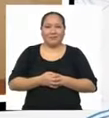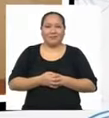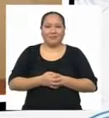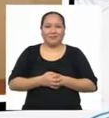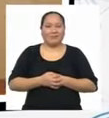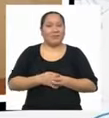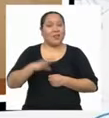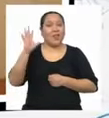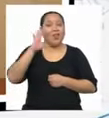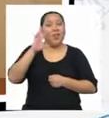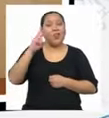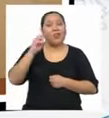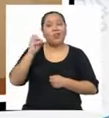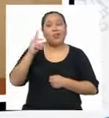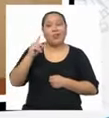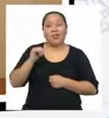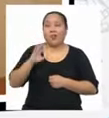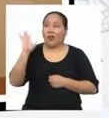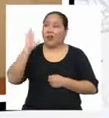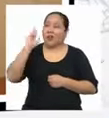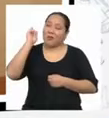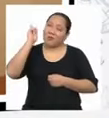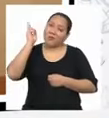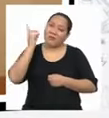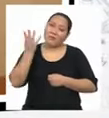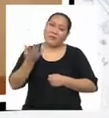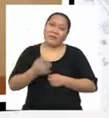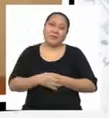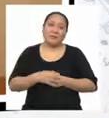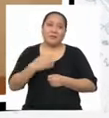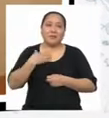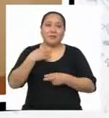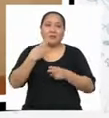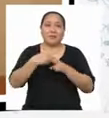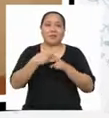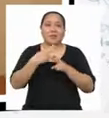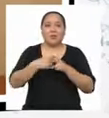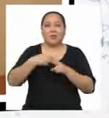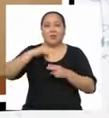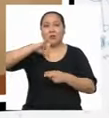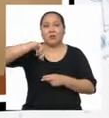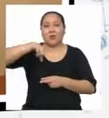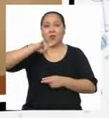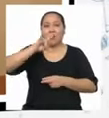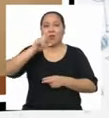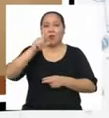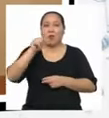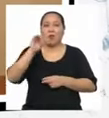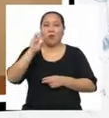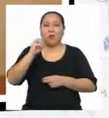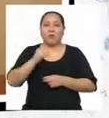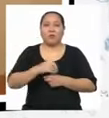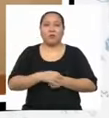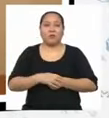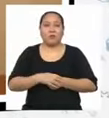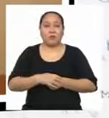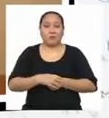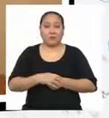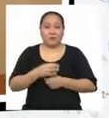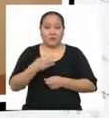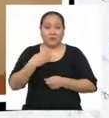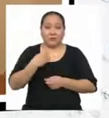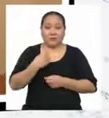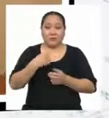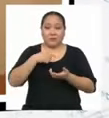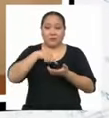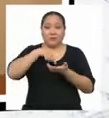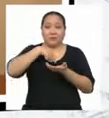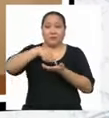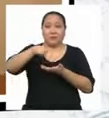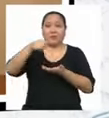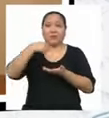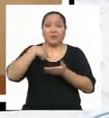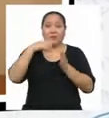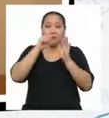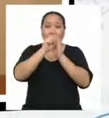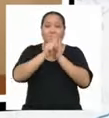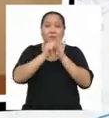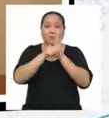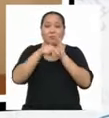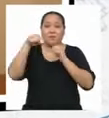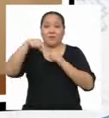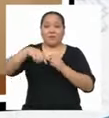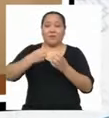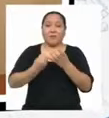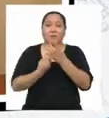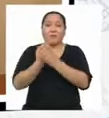Hola Rodrigo Hola profesora Quisera César Me llamo Julio Yupanqui Y envío este video Desde Arequipa Me ha gustado